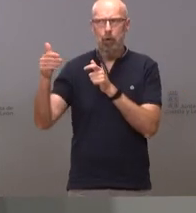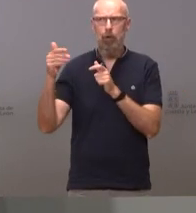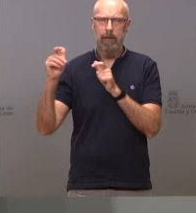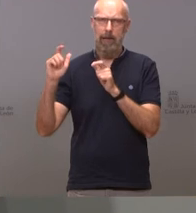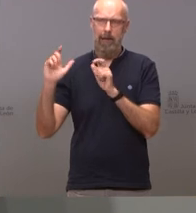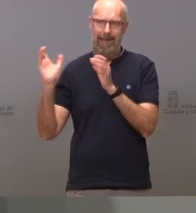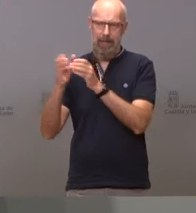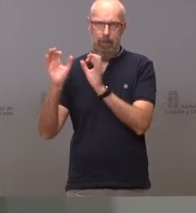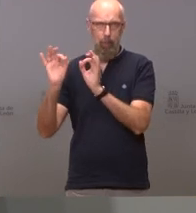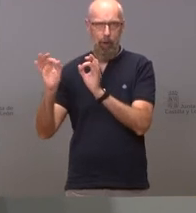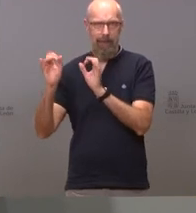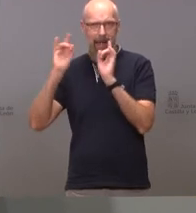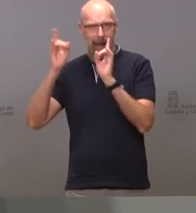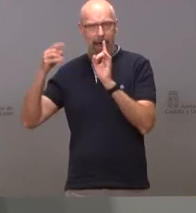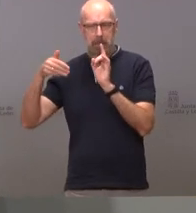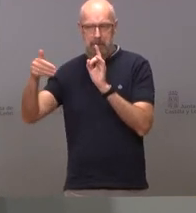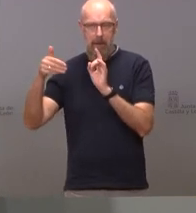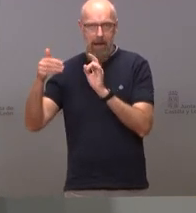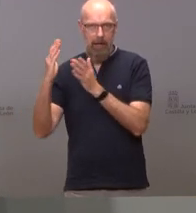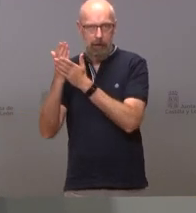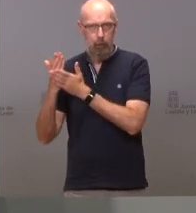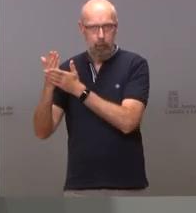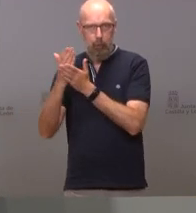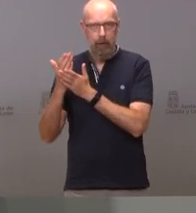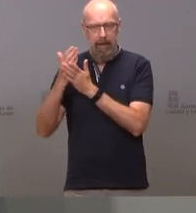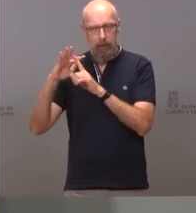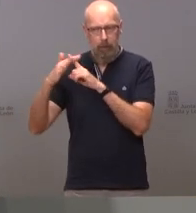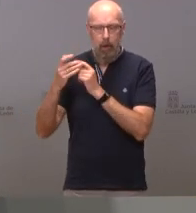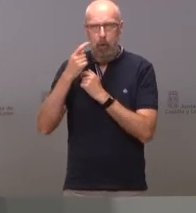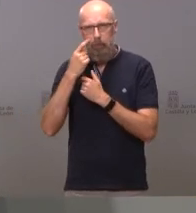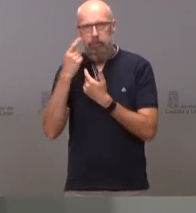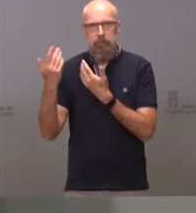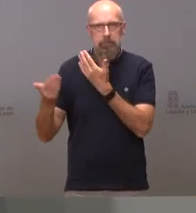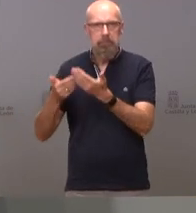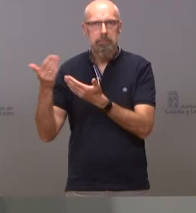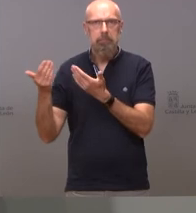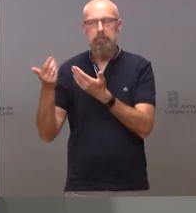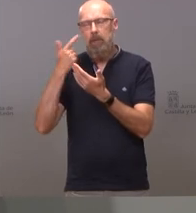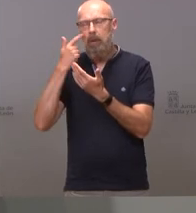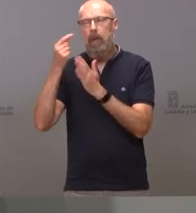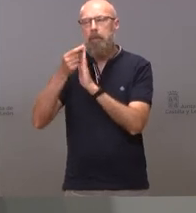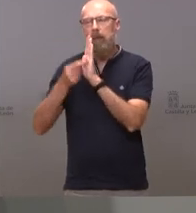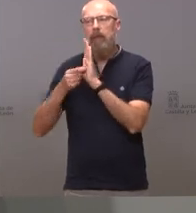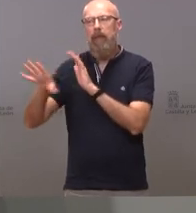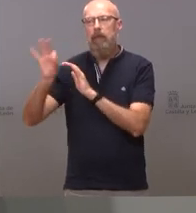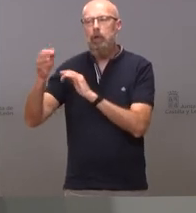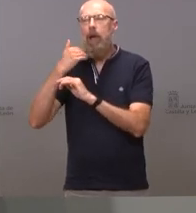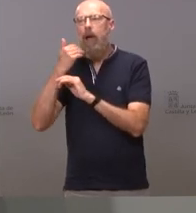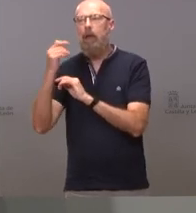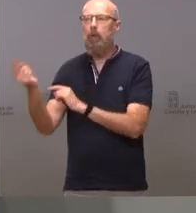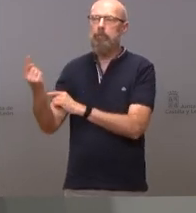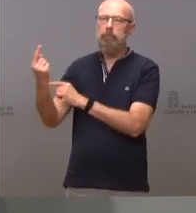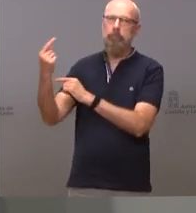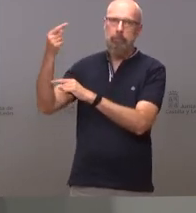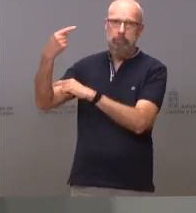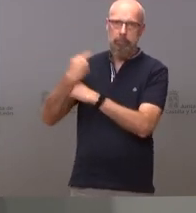en las próximas horas que va a estudiar la situación y que va a proponer las medidas que se entienda que son